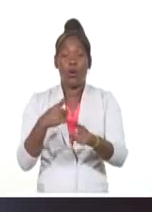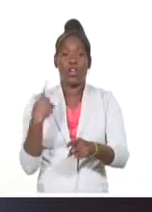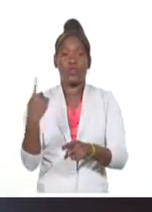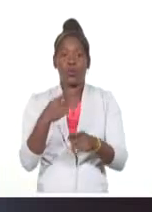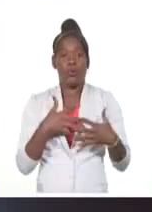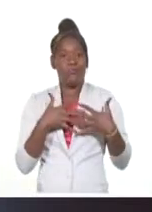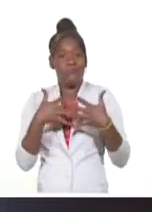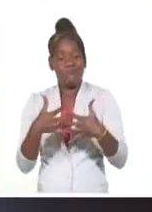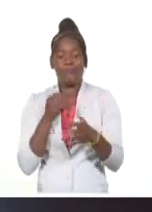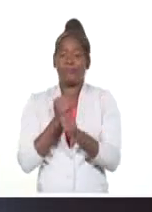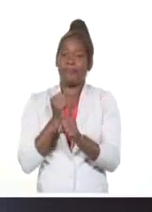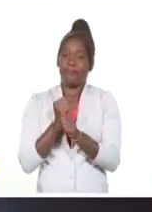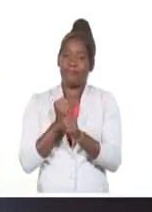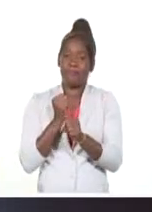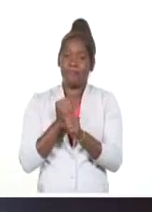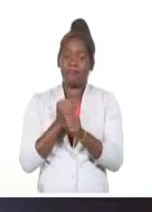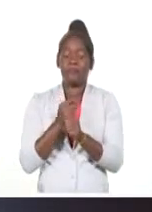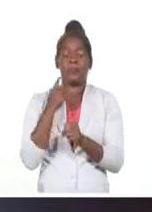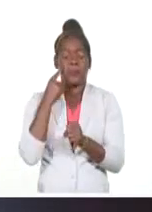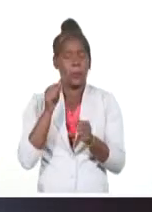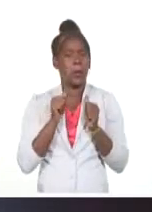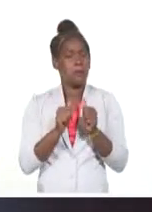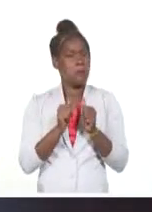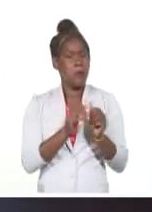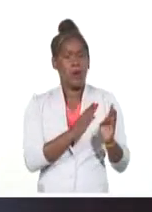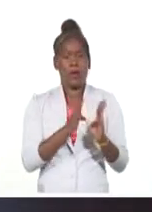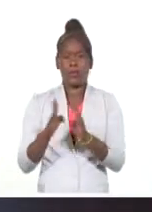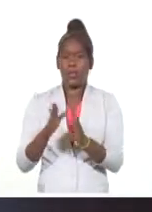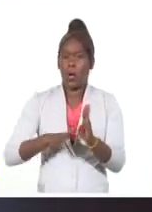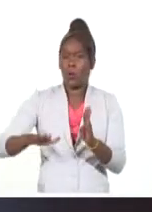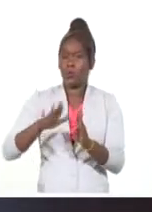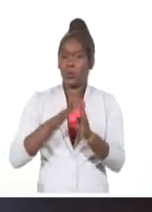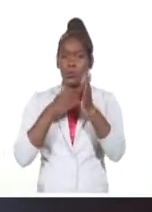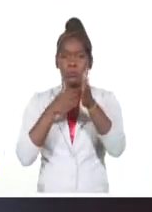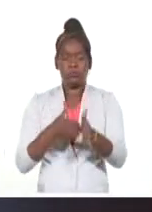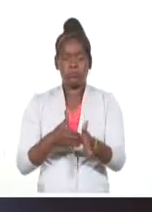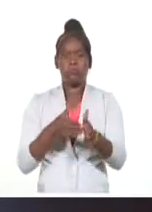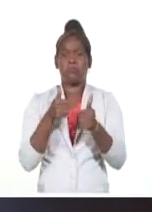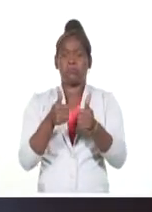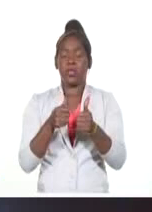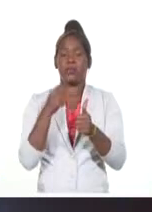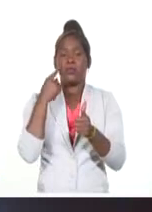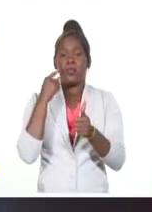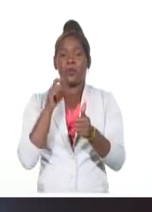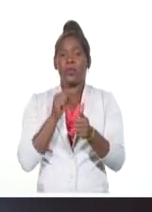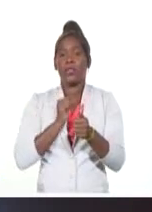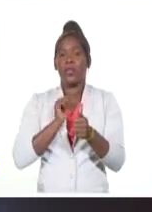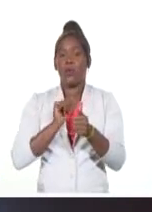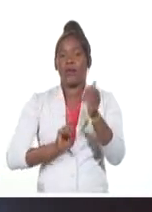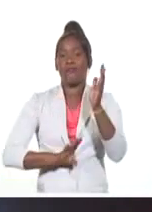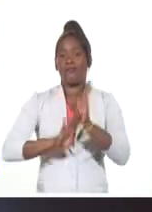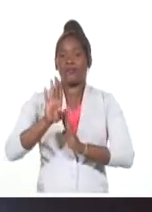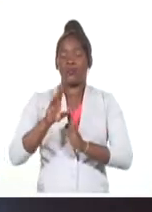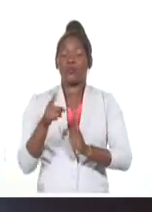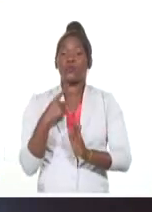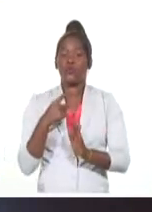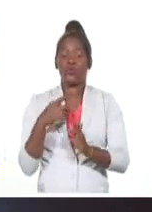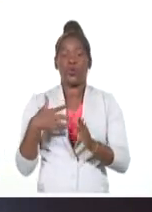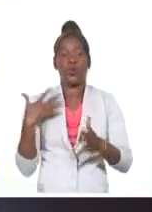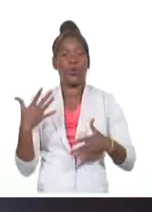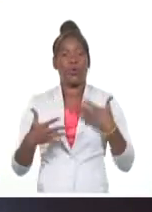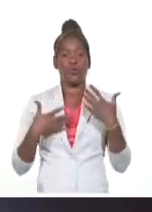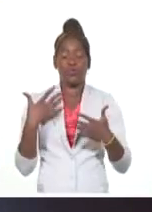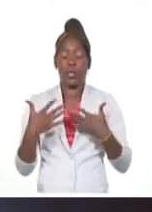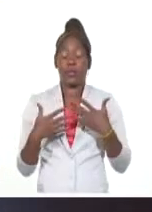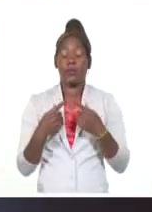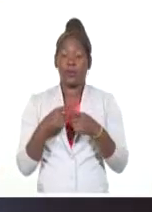y con disposición para seguir avanzando. Nosotros apreciamos que en